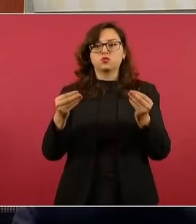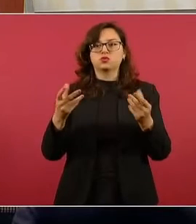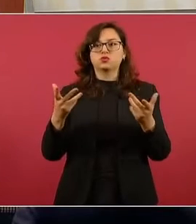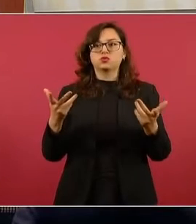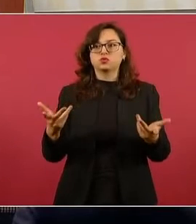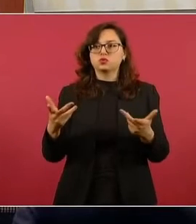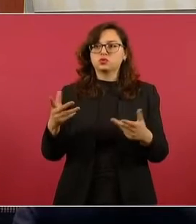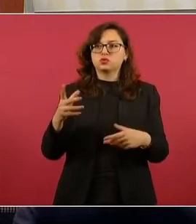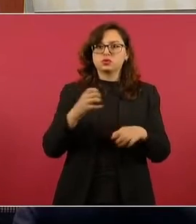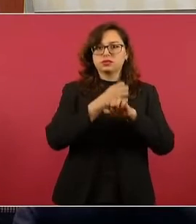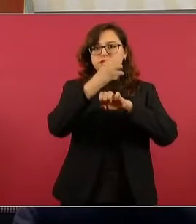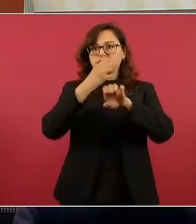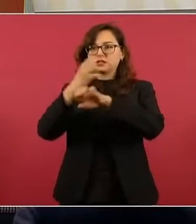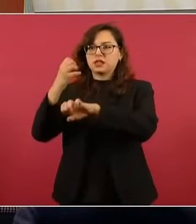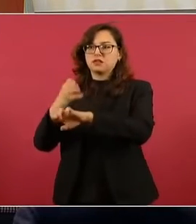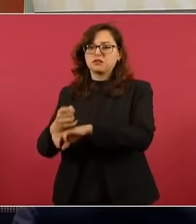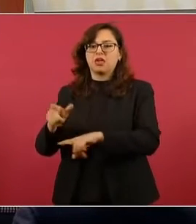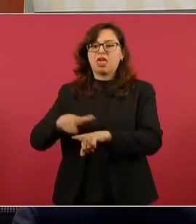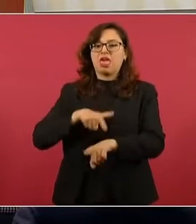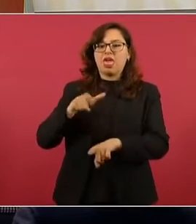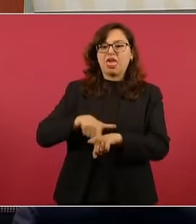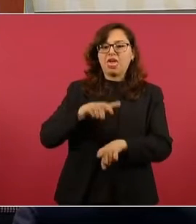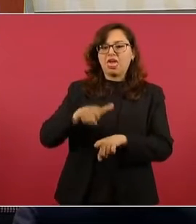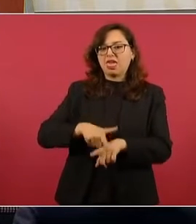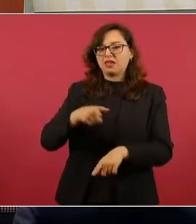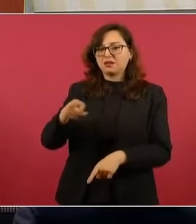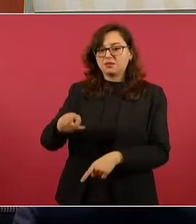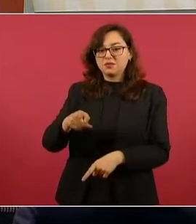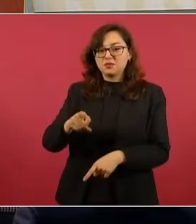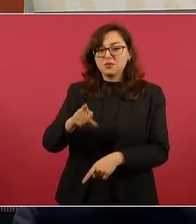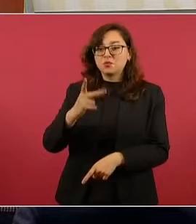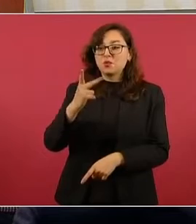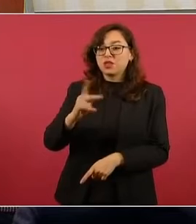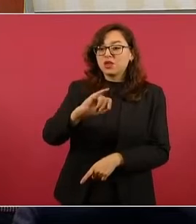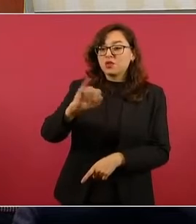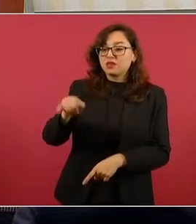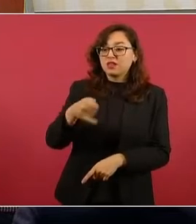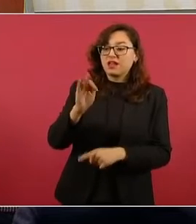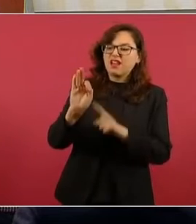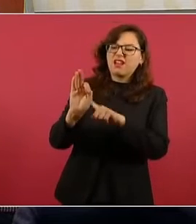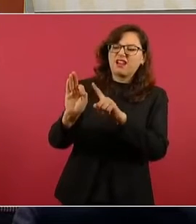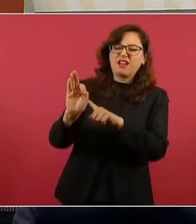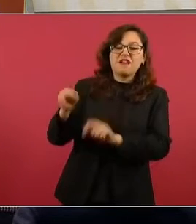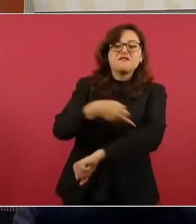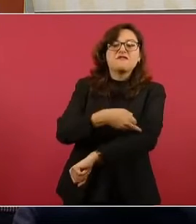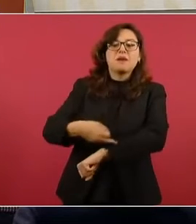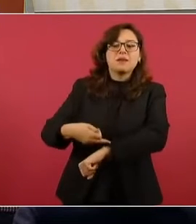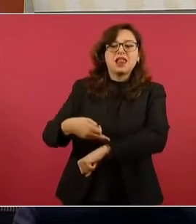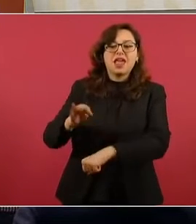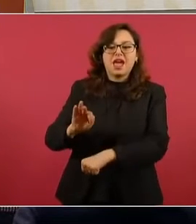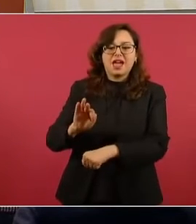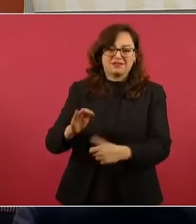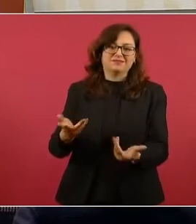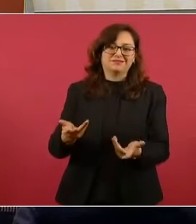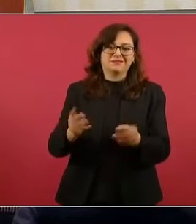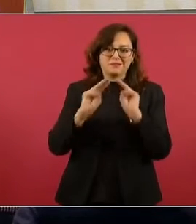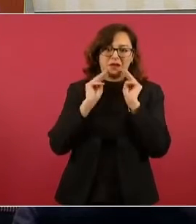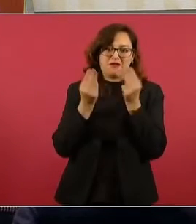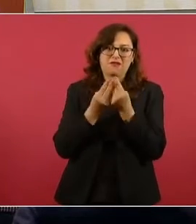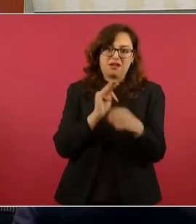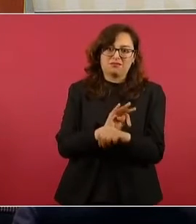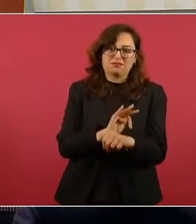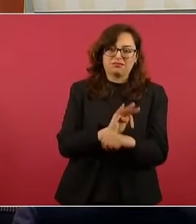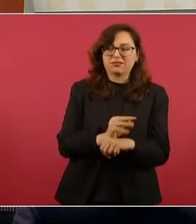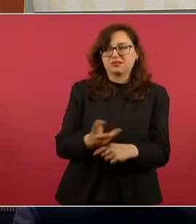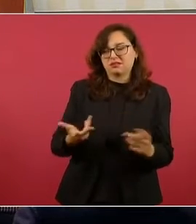La segunda pregunta, señor presidente, va encaminada al tema que a todos los mexicanos nos